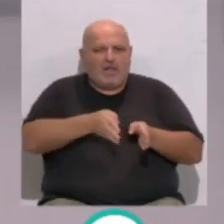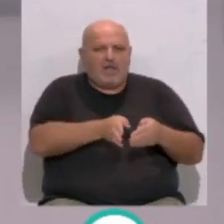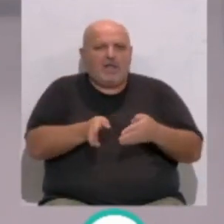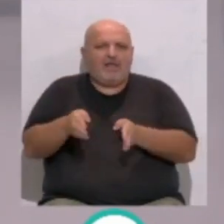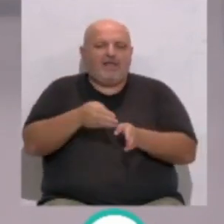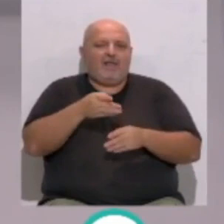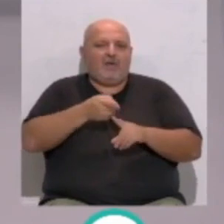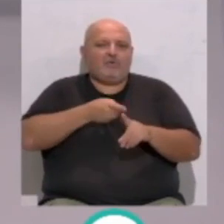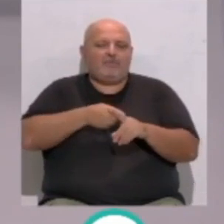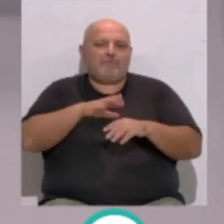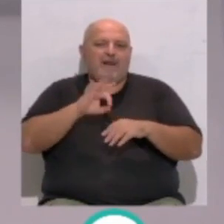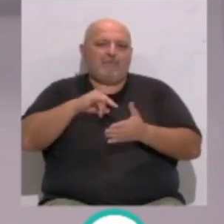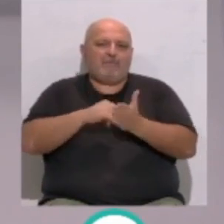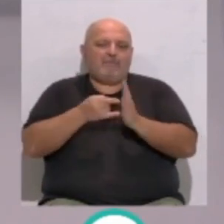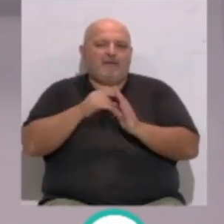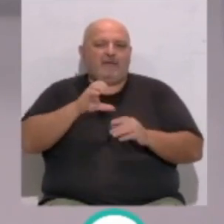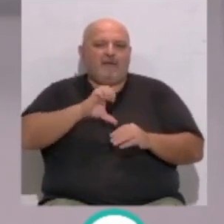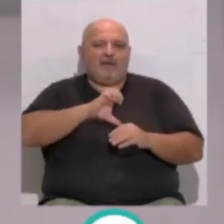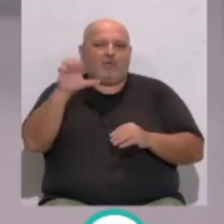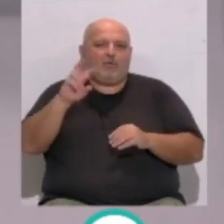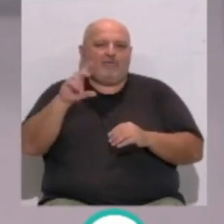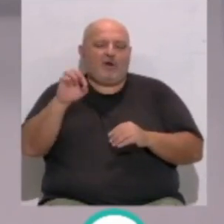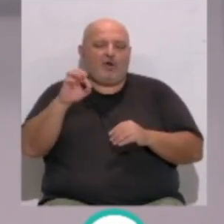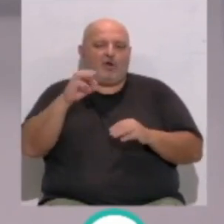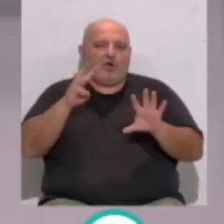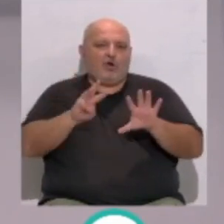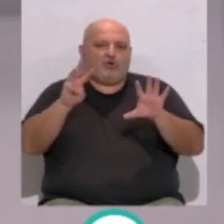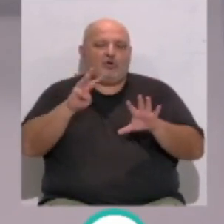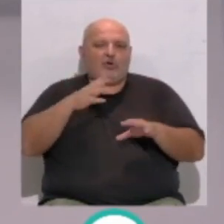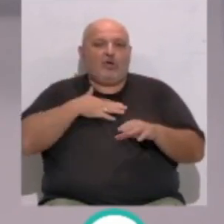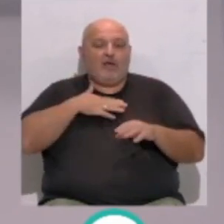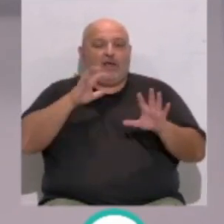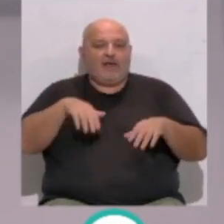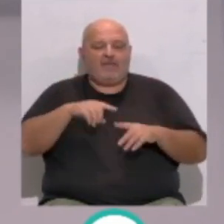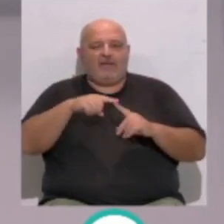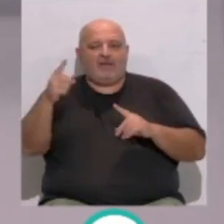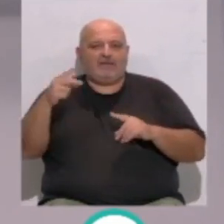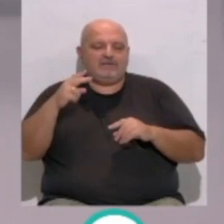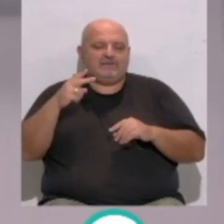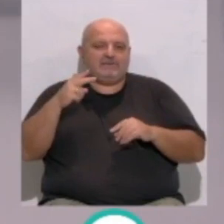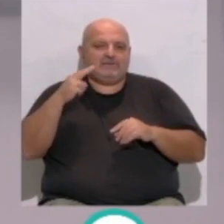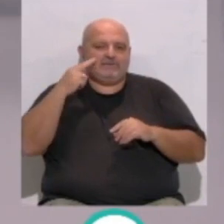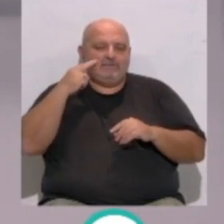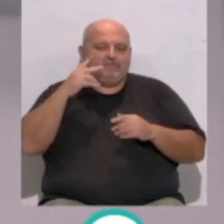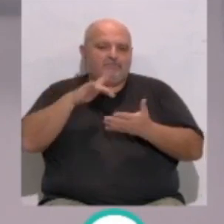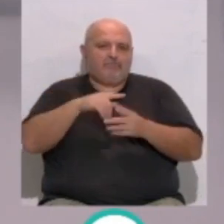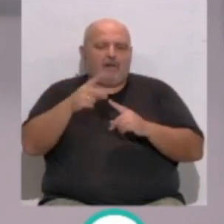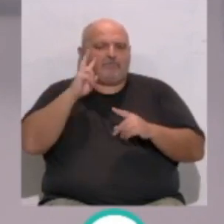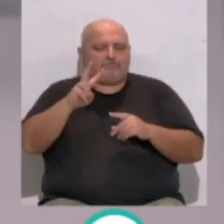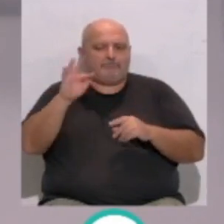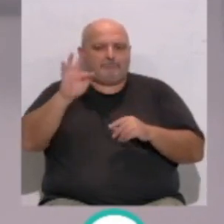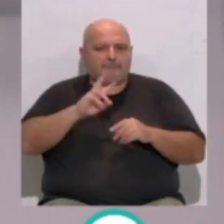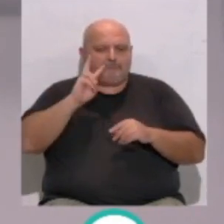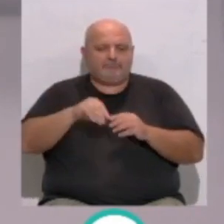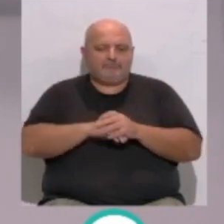fundamental para que el proyecto Eurovelo 8 que une Cádiz con Chipre sea una realidad. Allí ha estado nuestro compañero Nacho